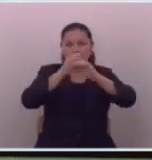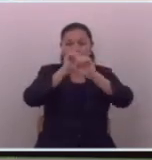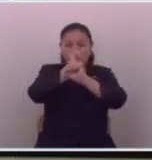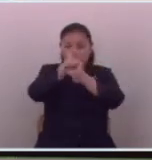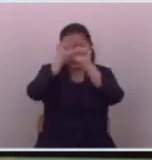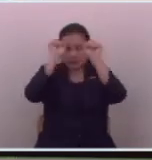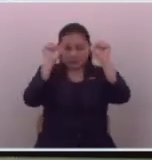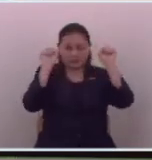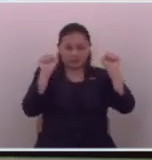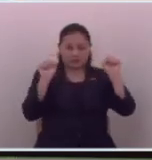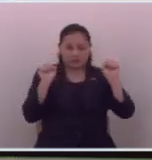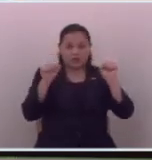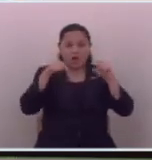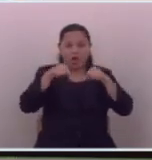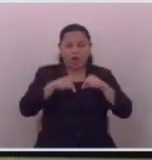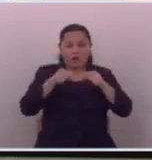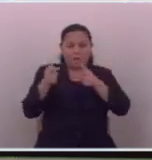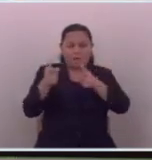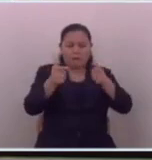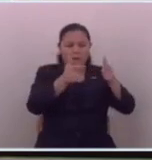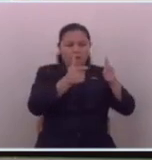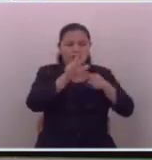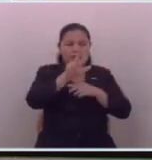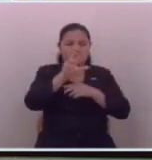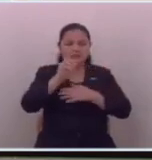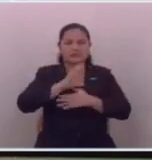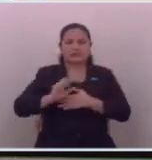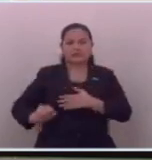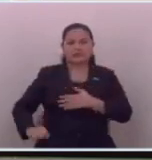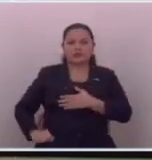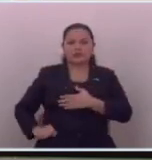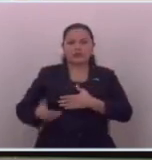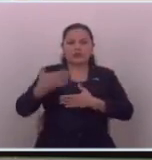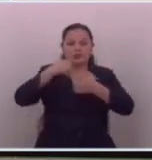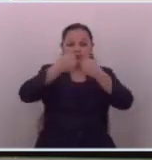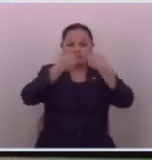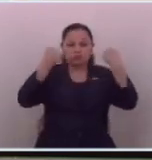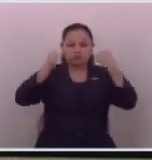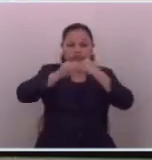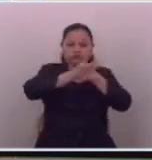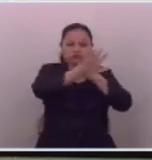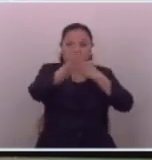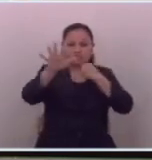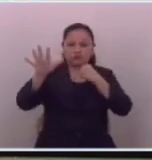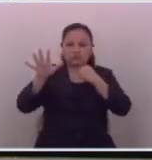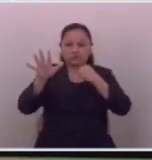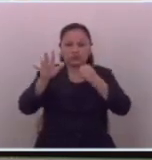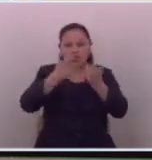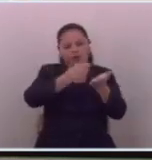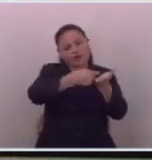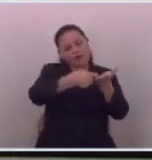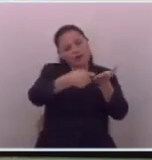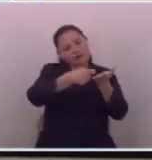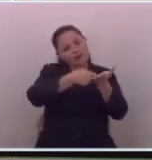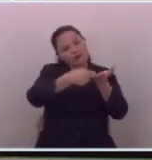mañanas hoy asesinaron a 30 salvadoreños y escriben